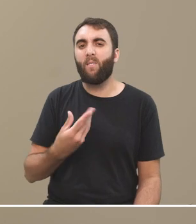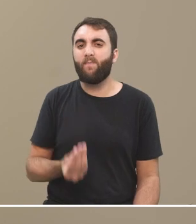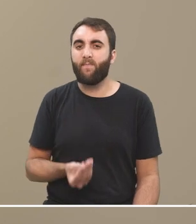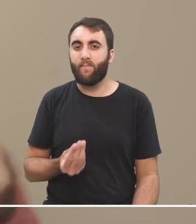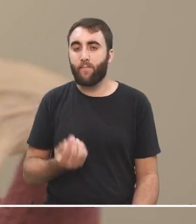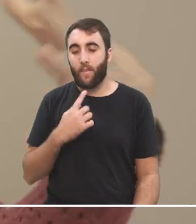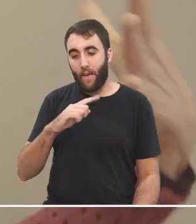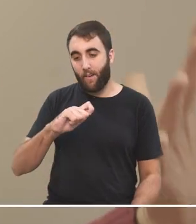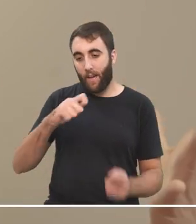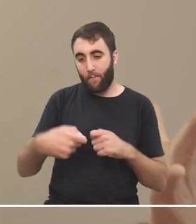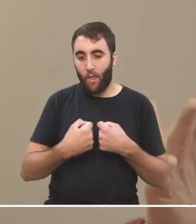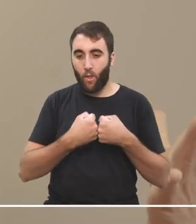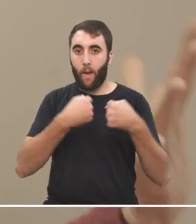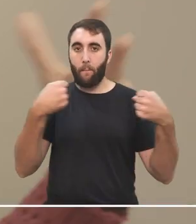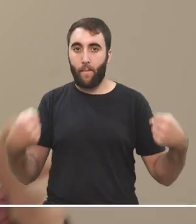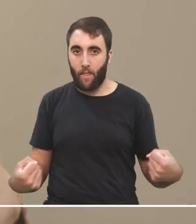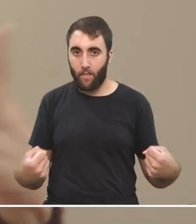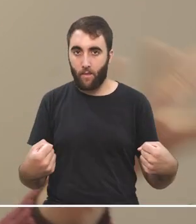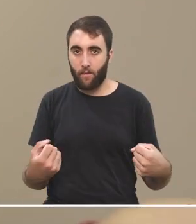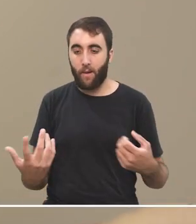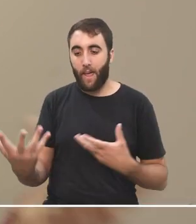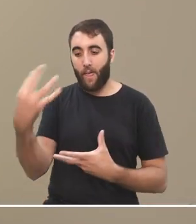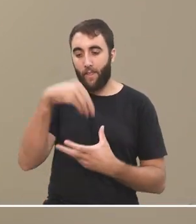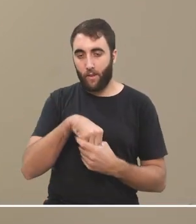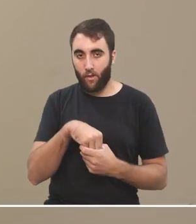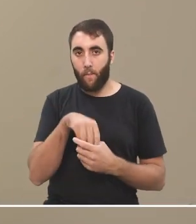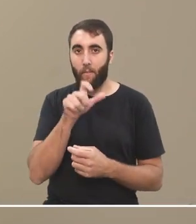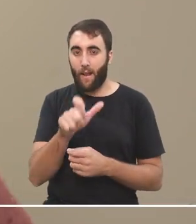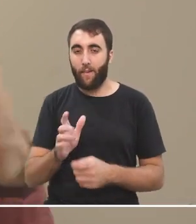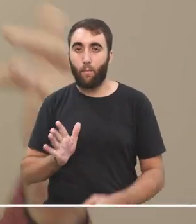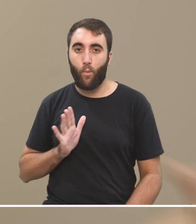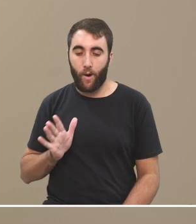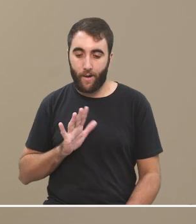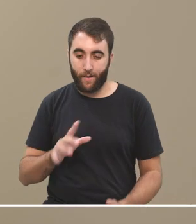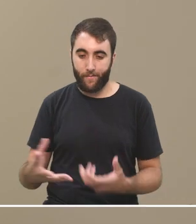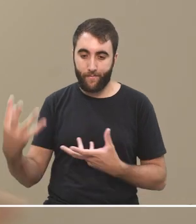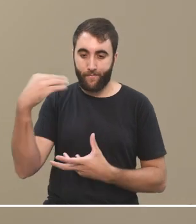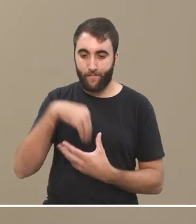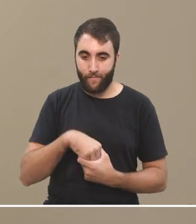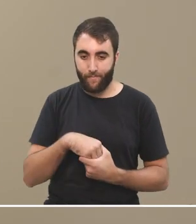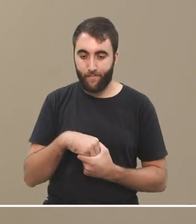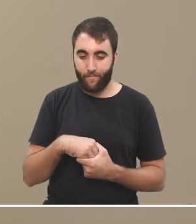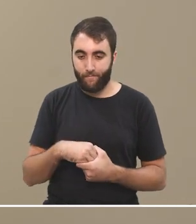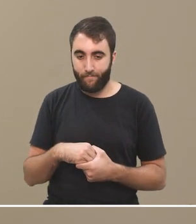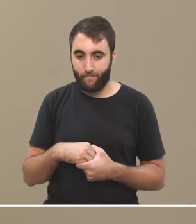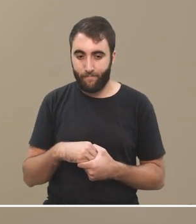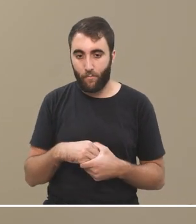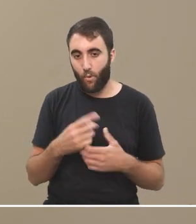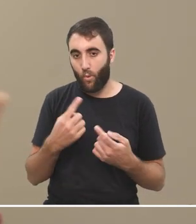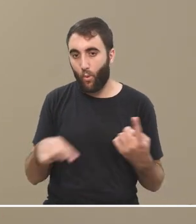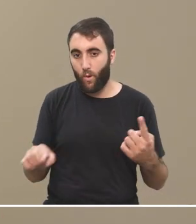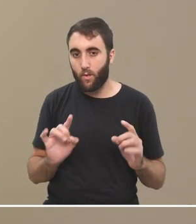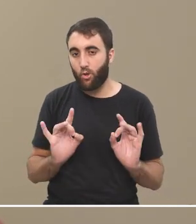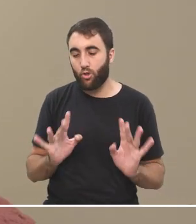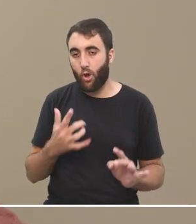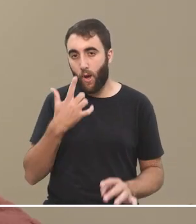se ha ido ampliando para incluir evidentemente las mujeres también no solamente